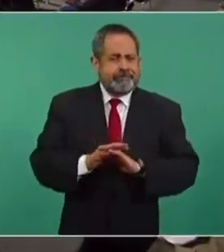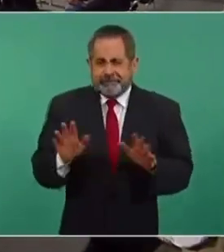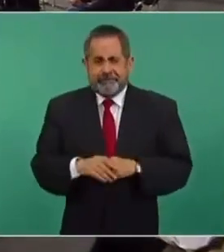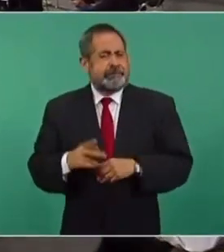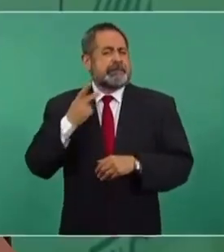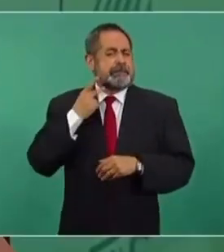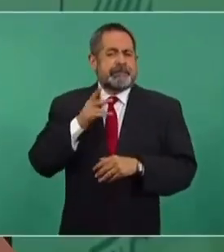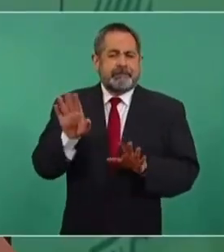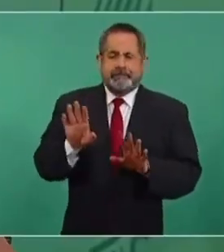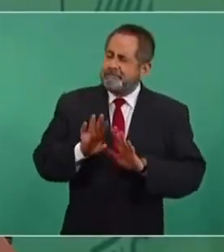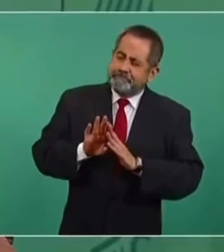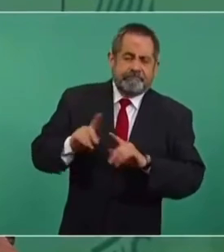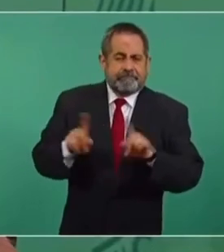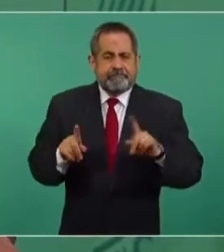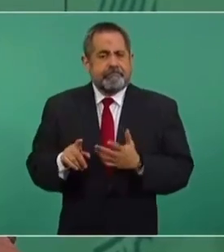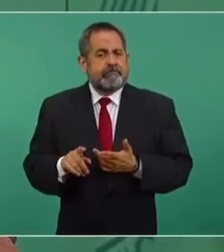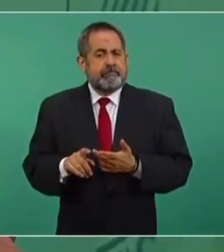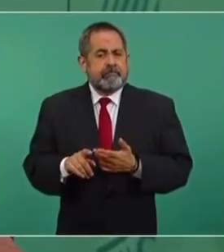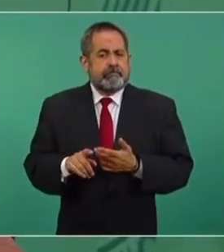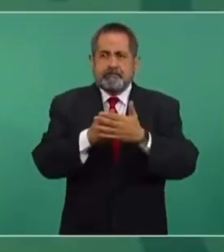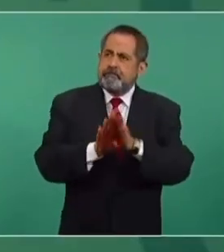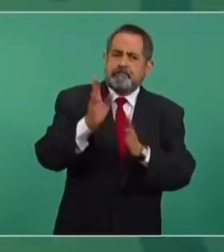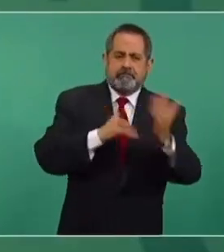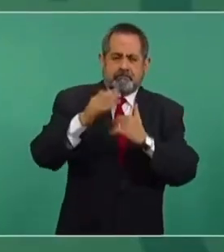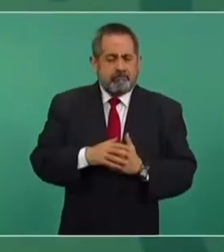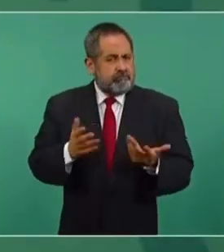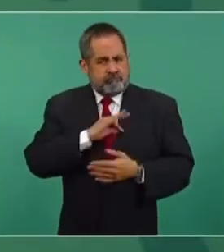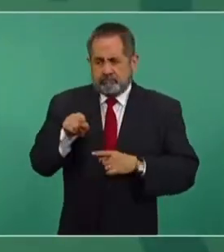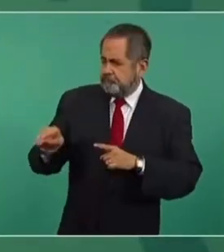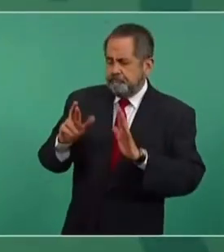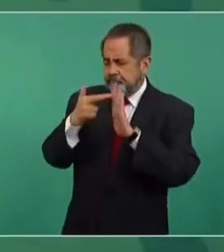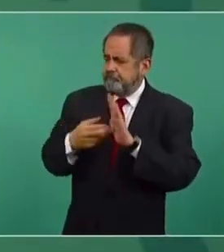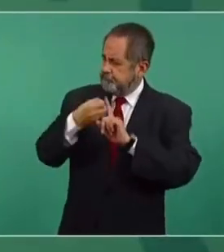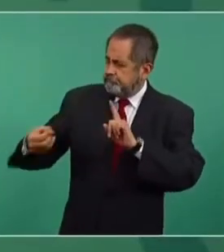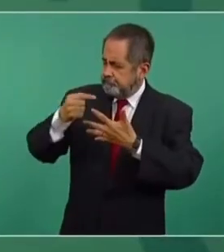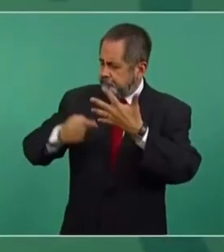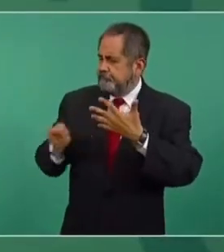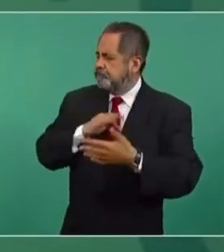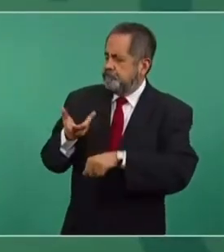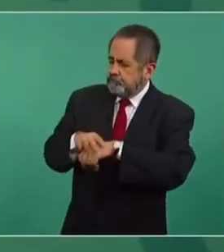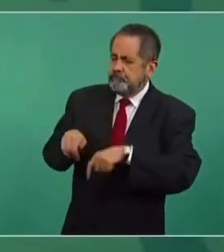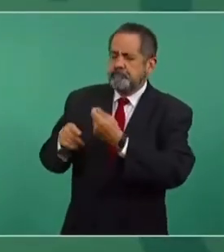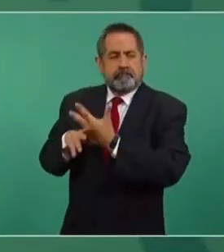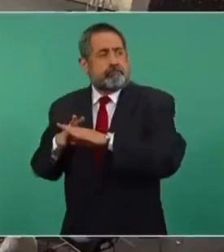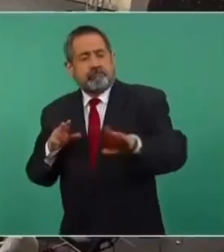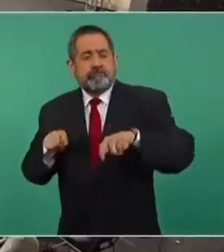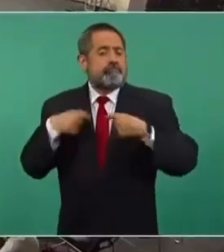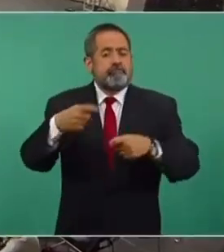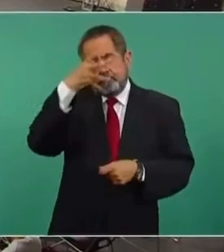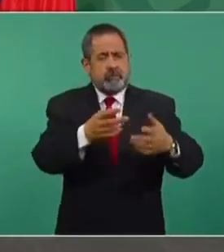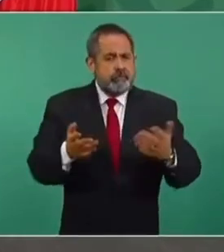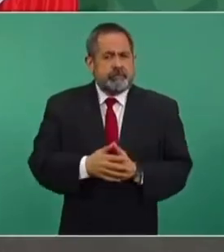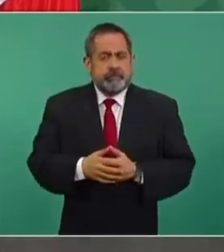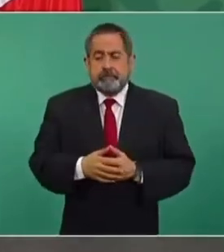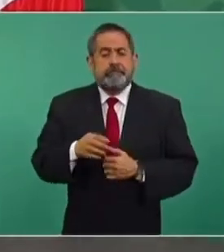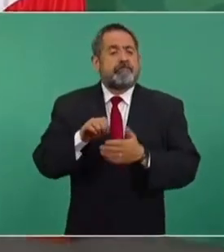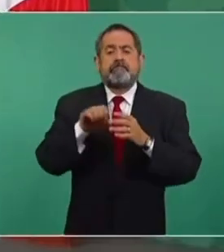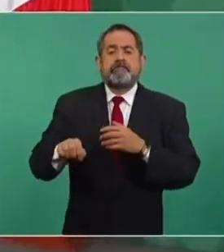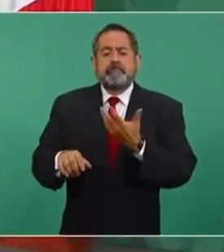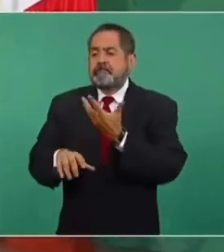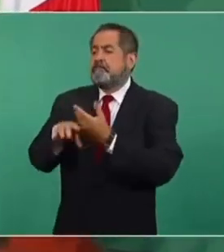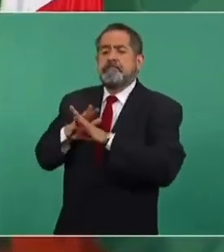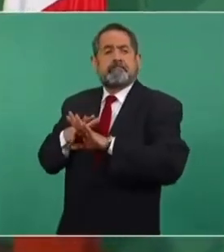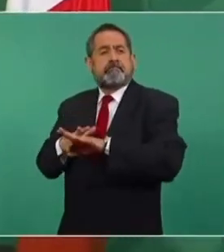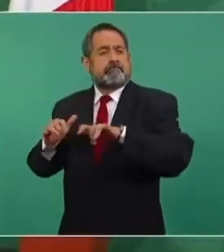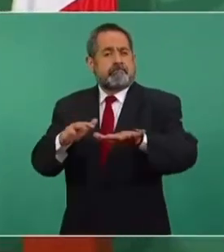la política de estar rechazando a migrantes, dar el flujo migratorio, ampliar las visas temporales de trabajo, la migración no sea